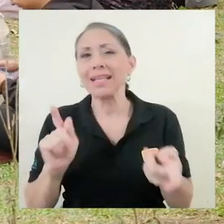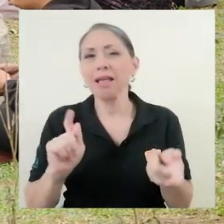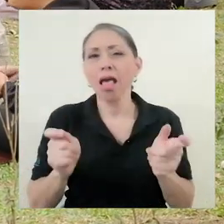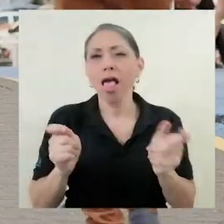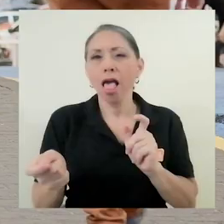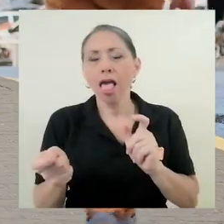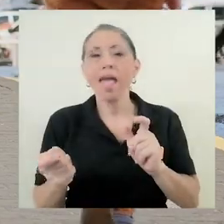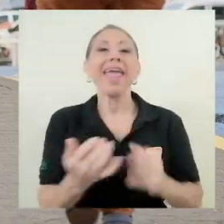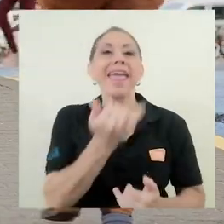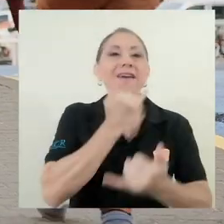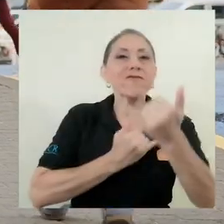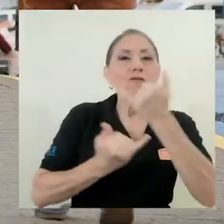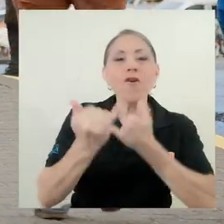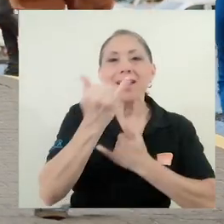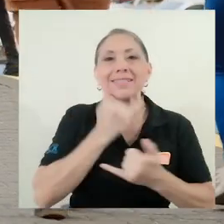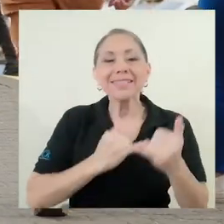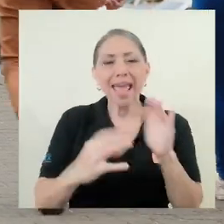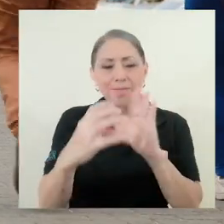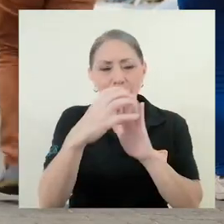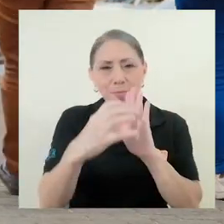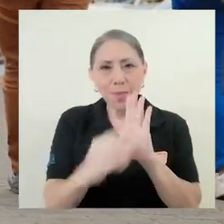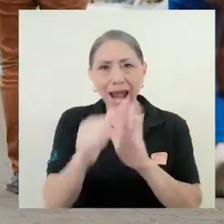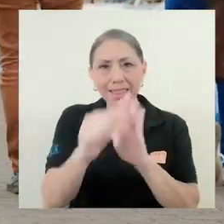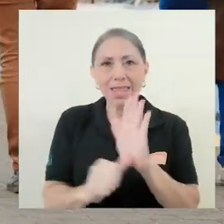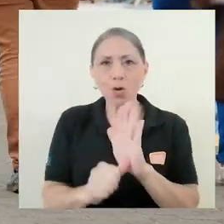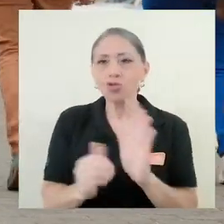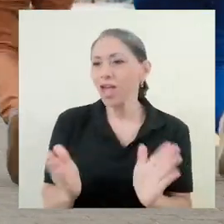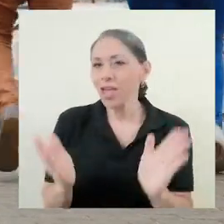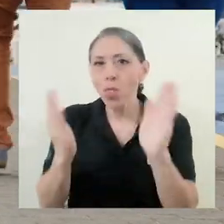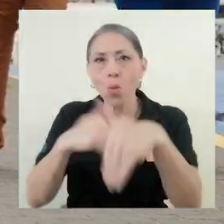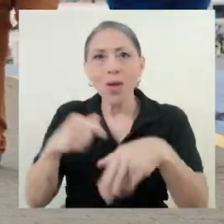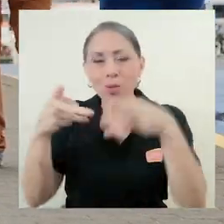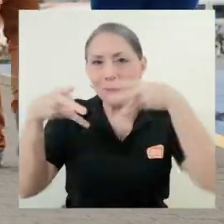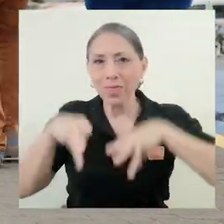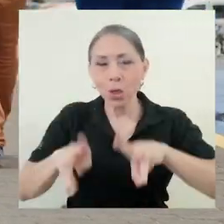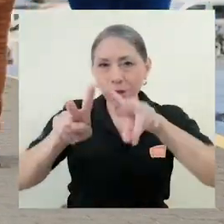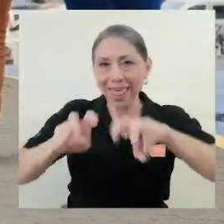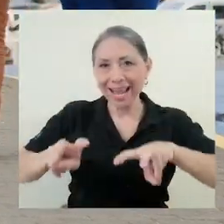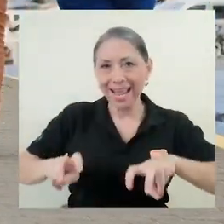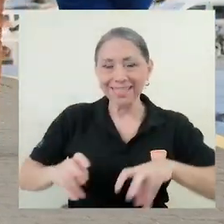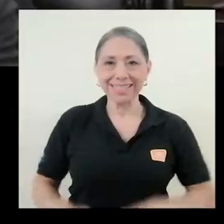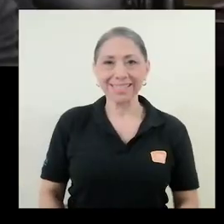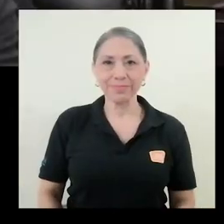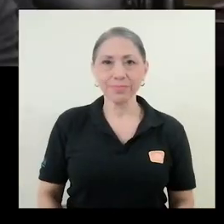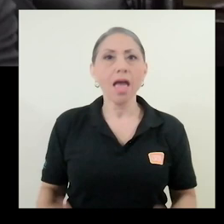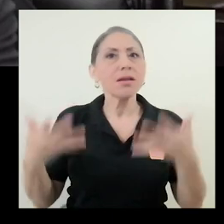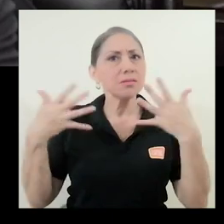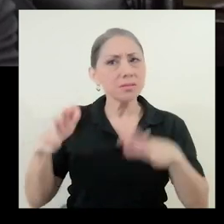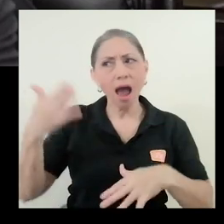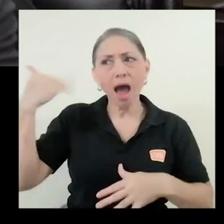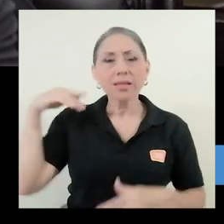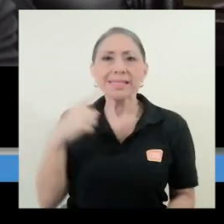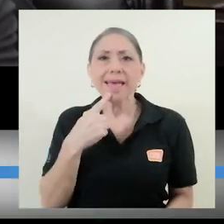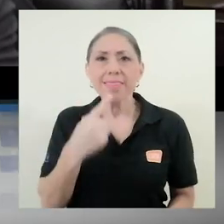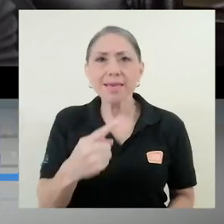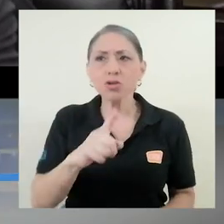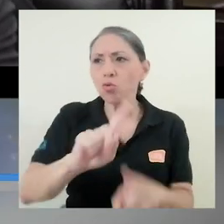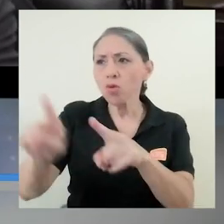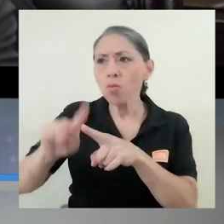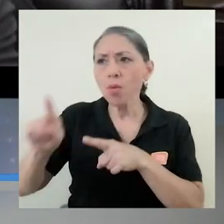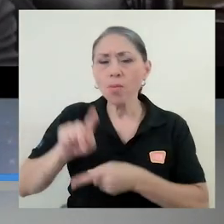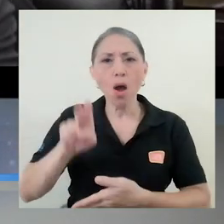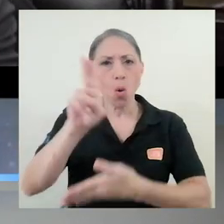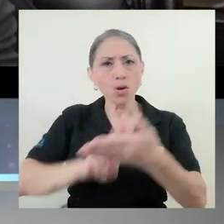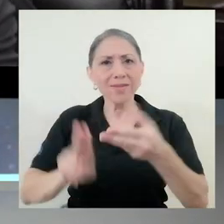comisión, errores de artículos y la ausencia de una metodología de análisis. Se ha dicho que las